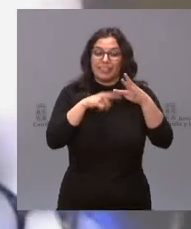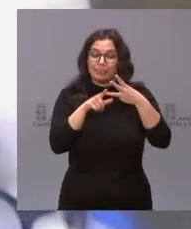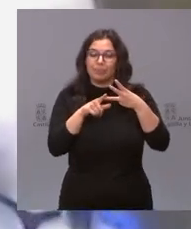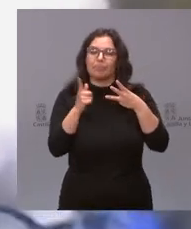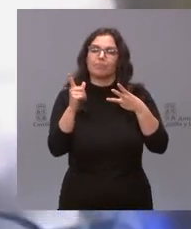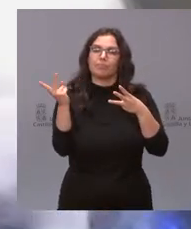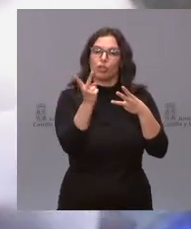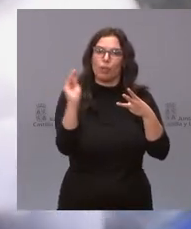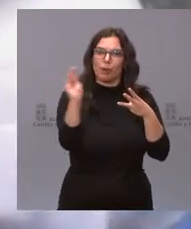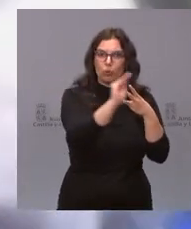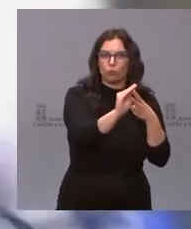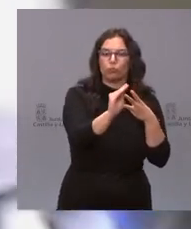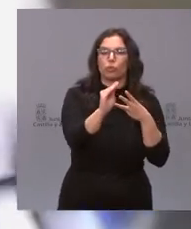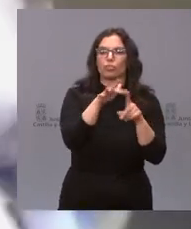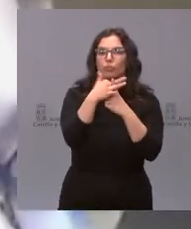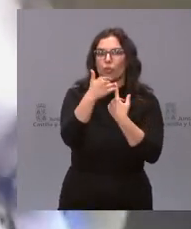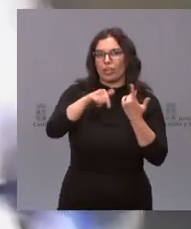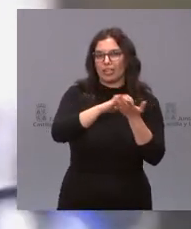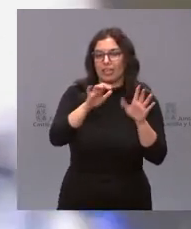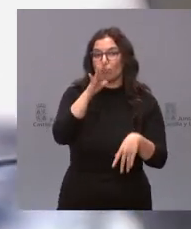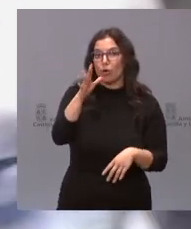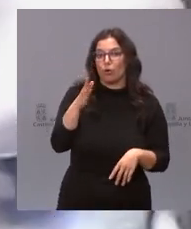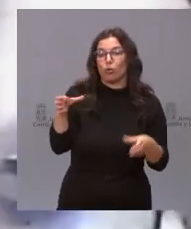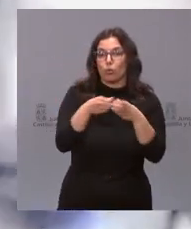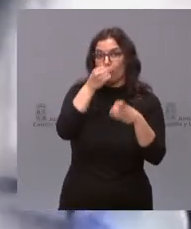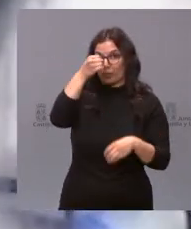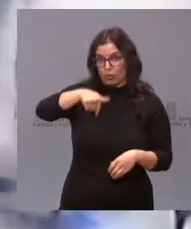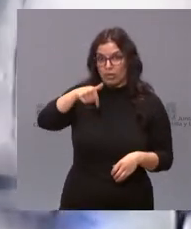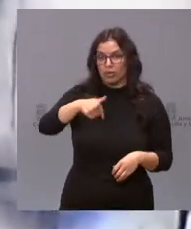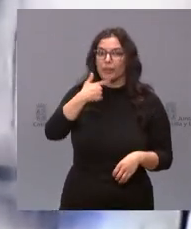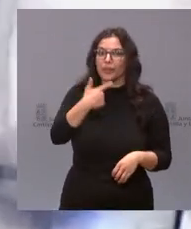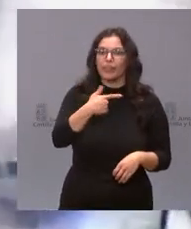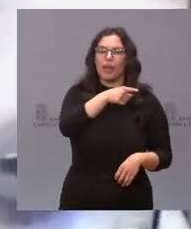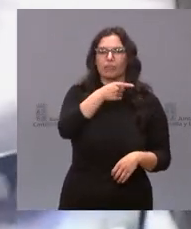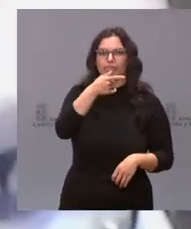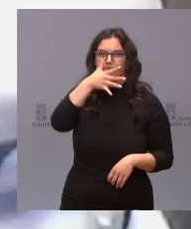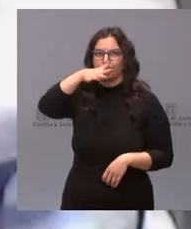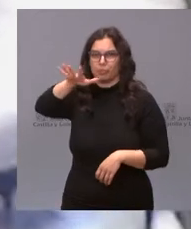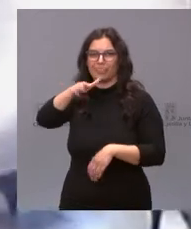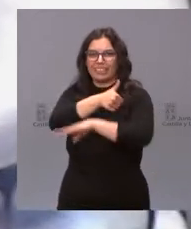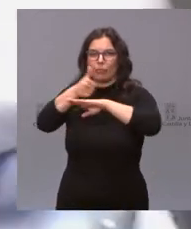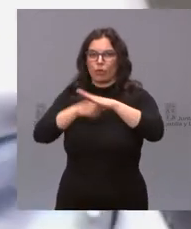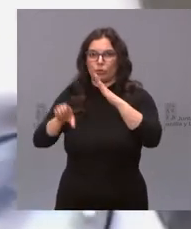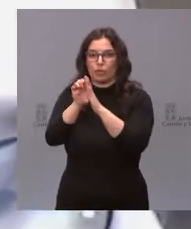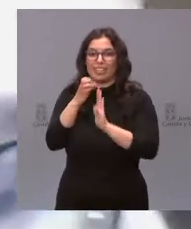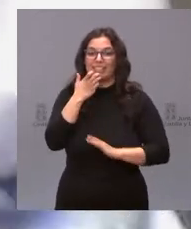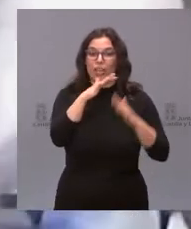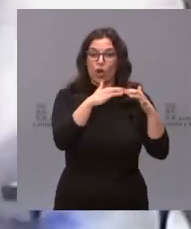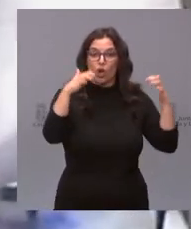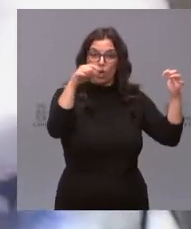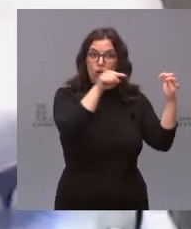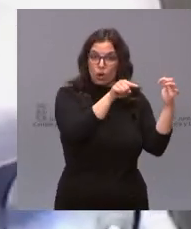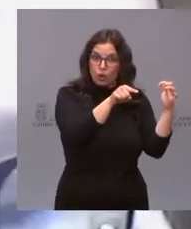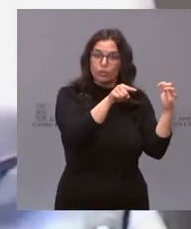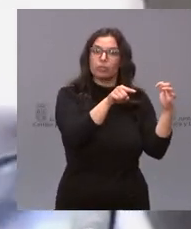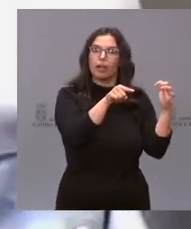Castilla y León después de que el partido socialista de la comunidad haya asegurado que va a acudir al constitucional si en las cortes de la comunidad no